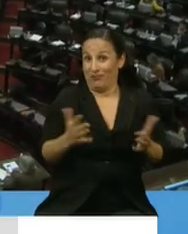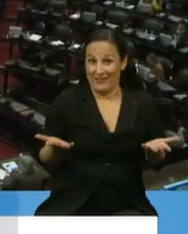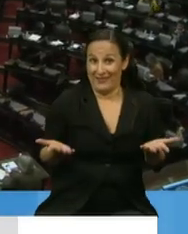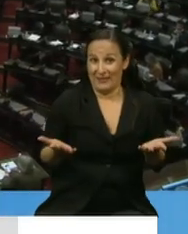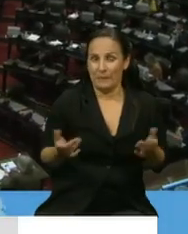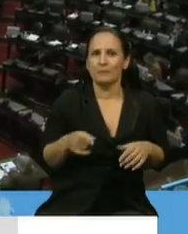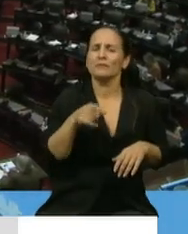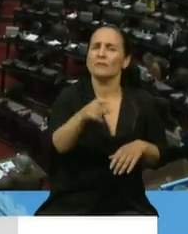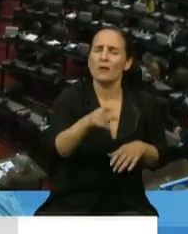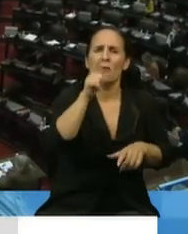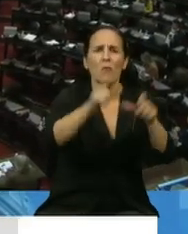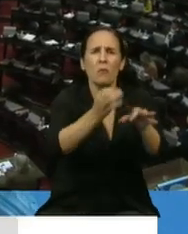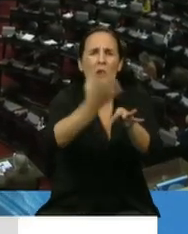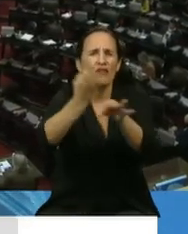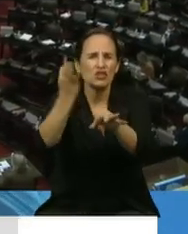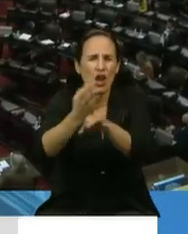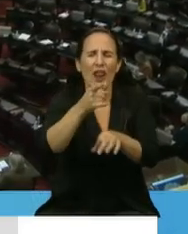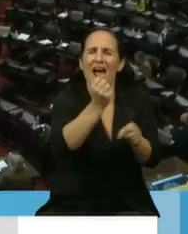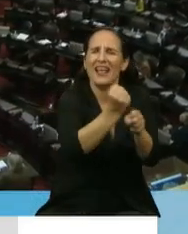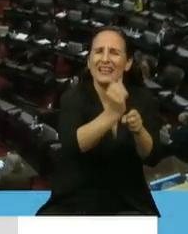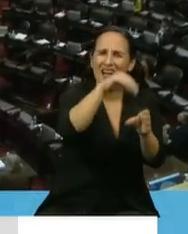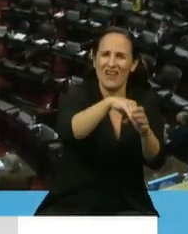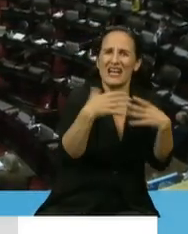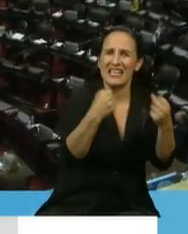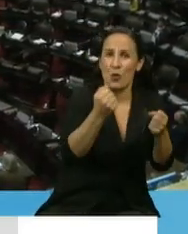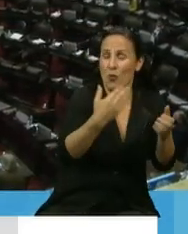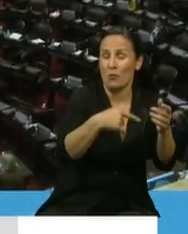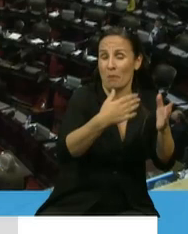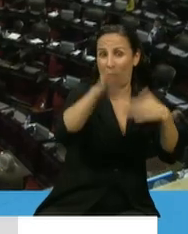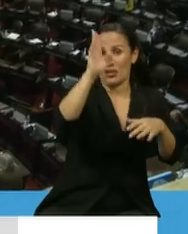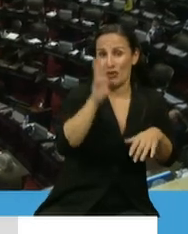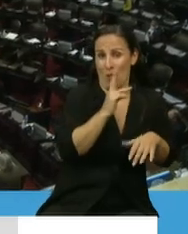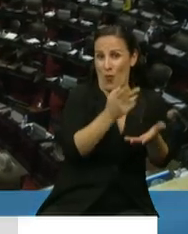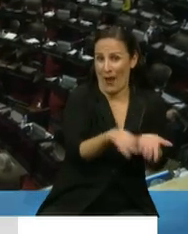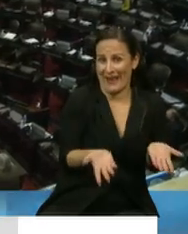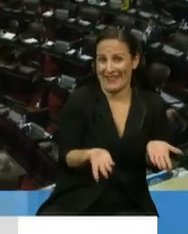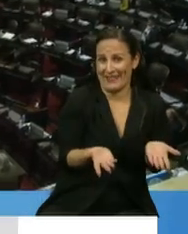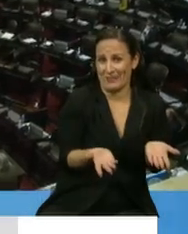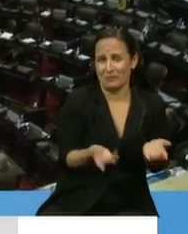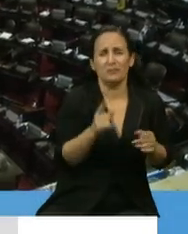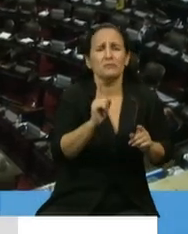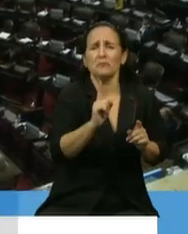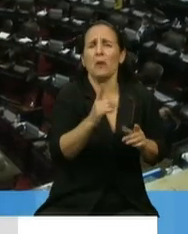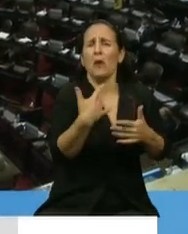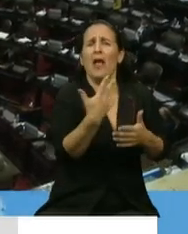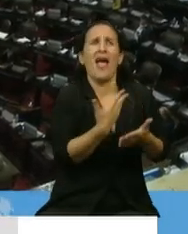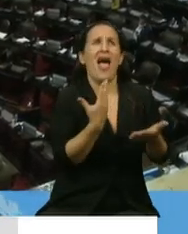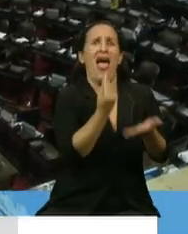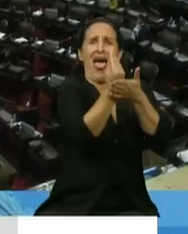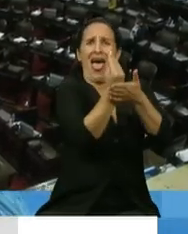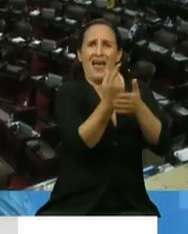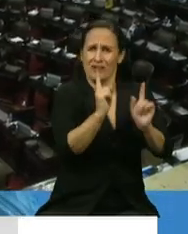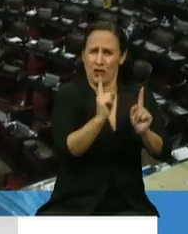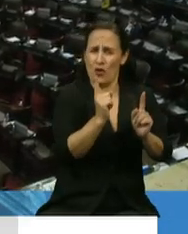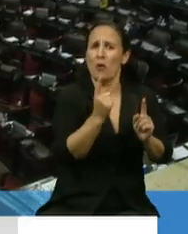de los profesionales y las profesionales de salud son mujeres en general, más allá de que no ocupemos cargos jerárquicos, el